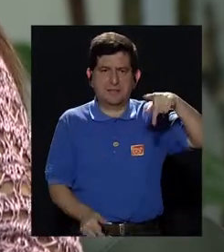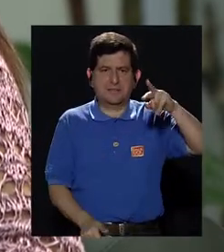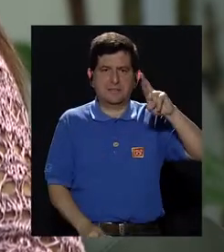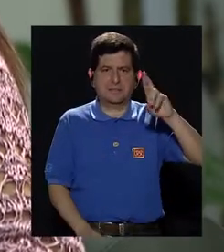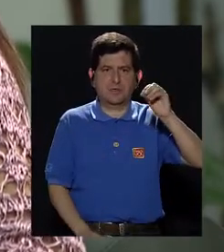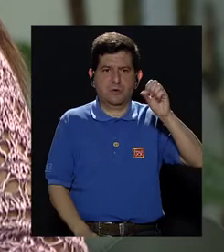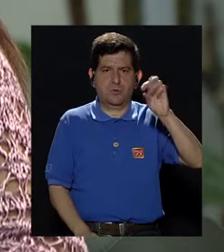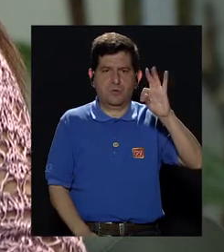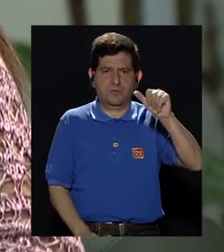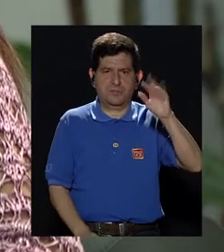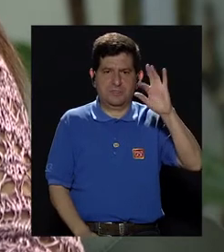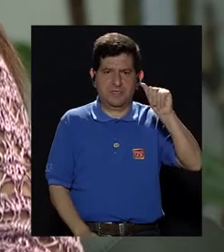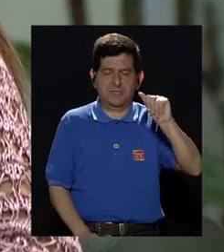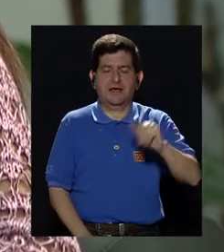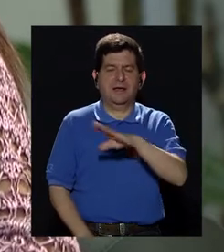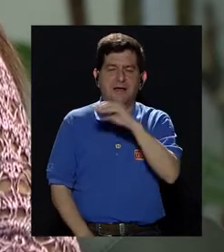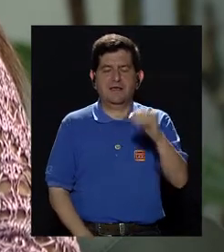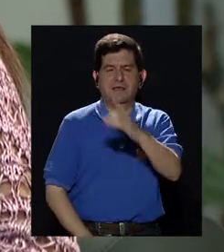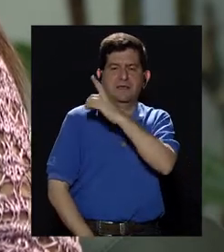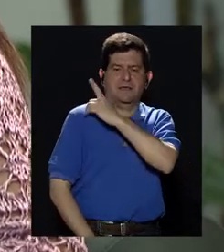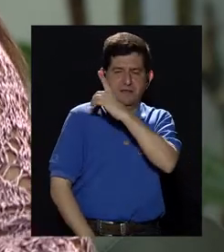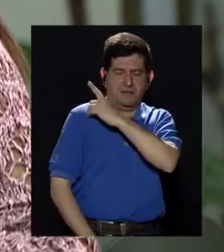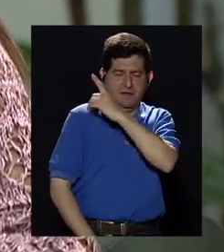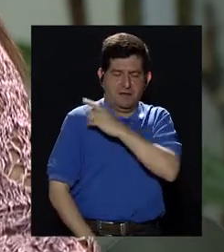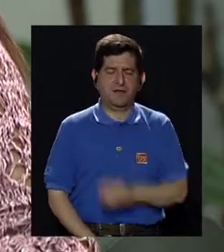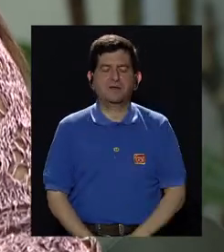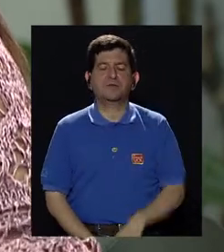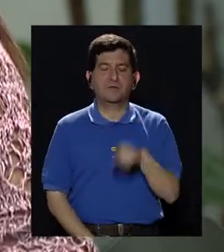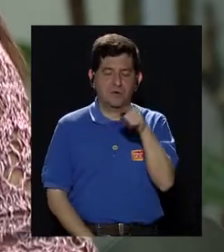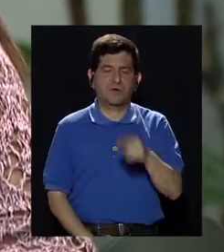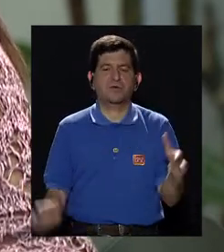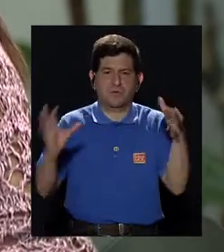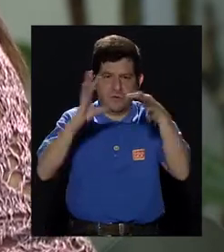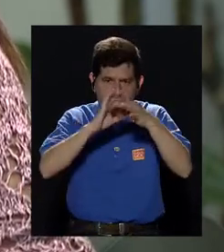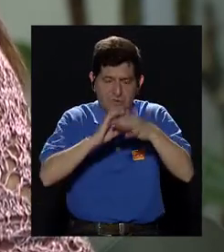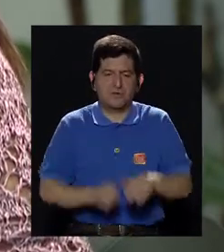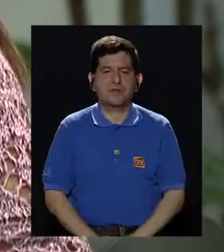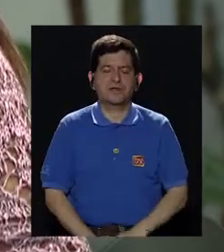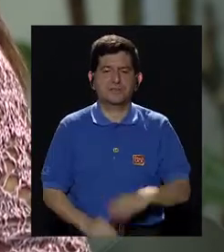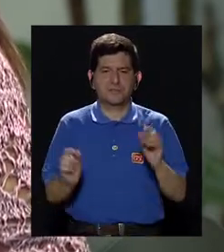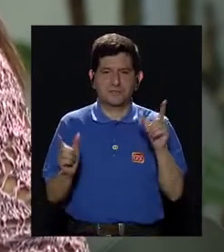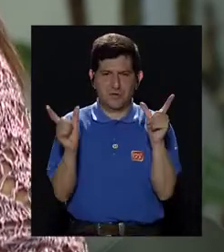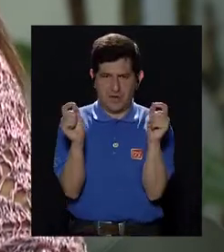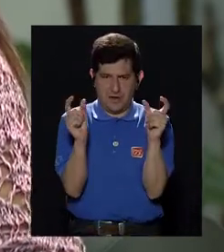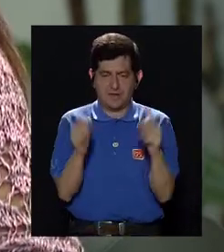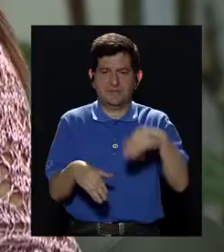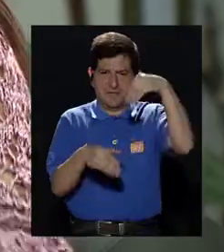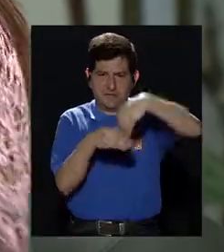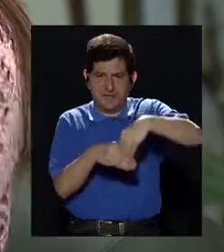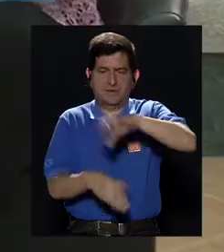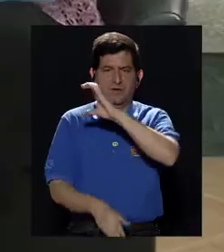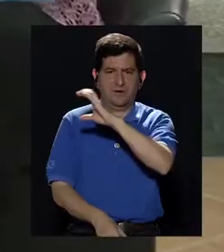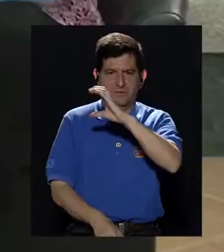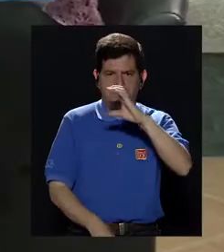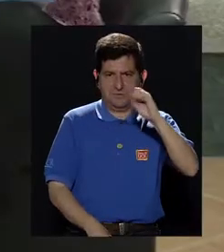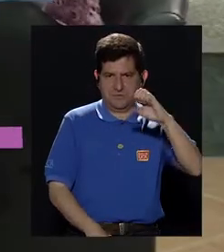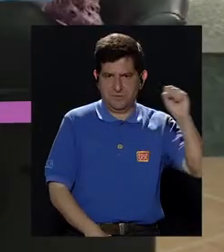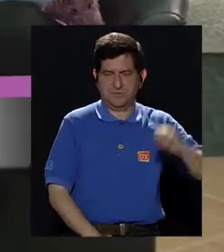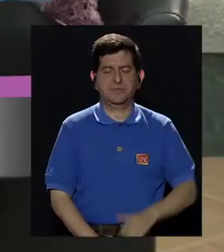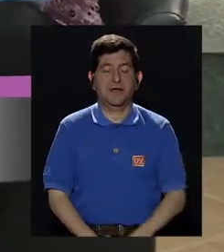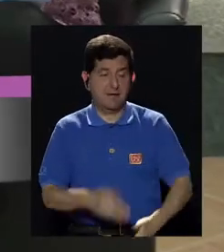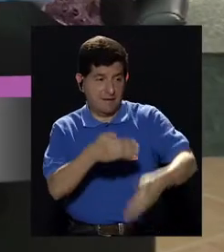director ejecutivo de la Coordinación Técnica del Cáncer de la Caja Costarricense de Seguro Social. Y don Gonzalo, estábamos hablando